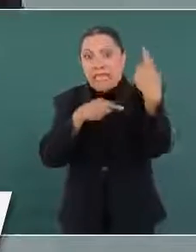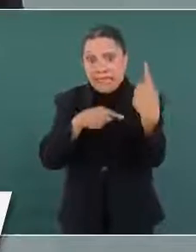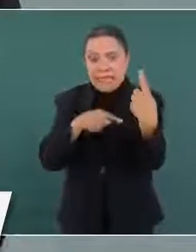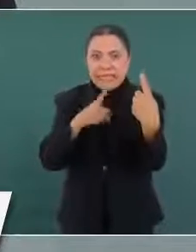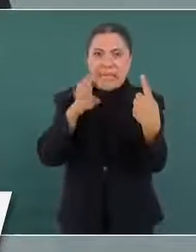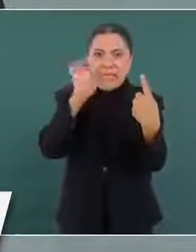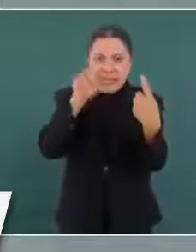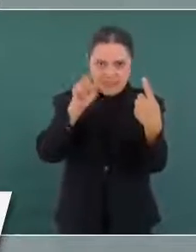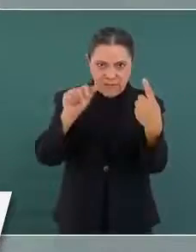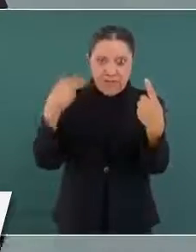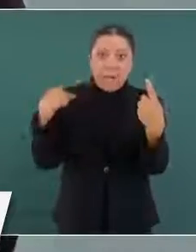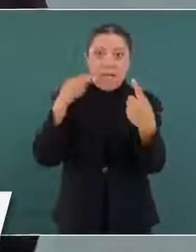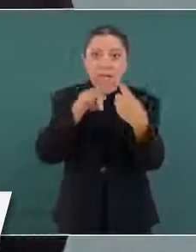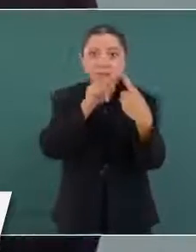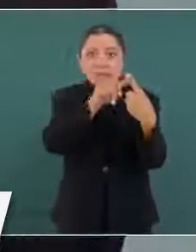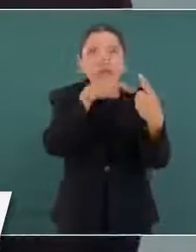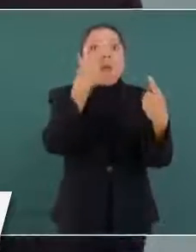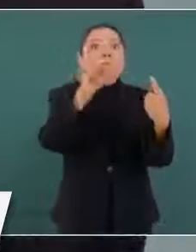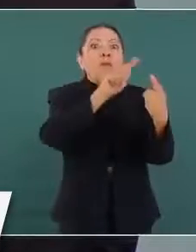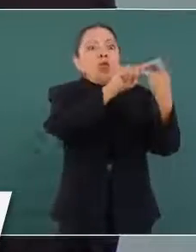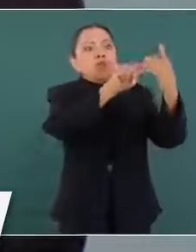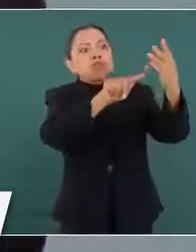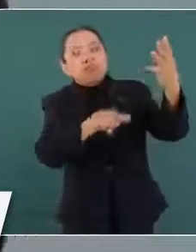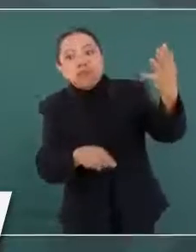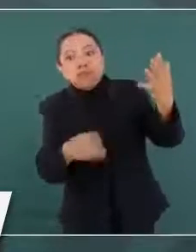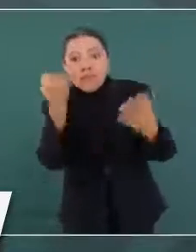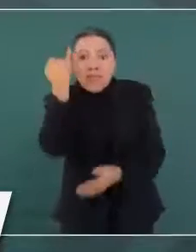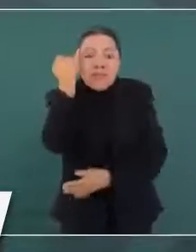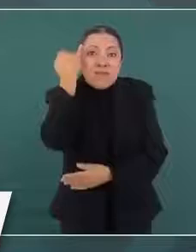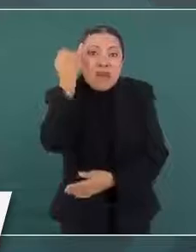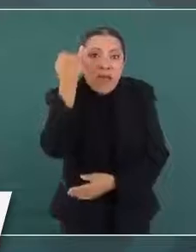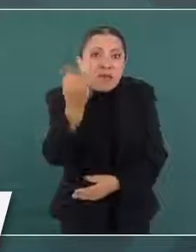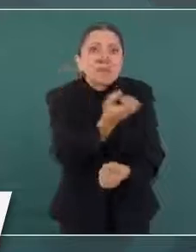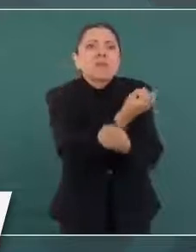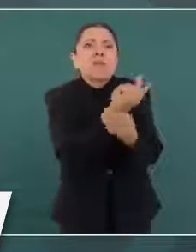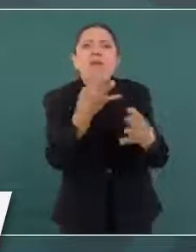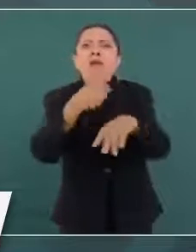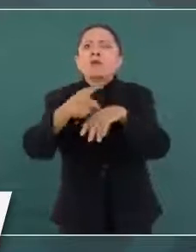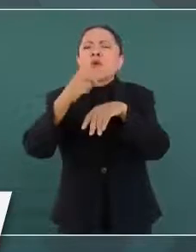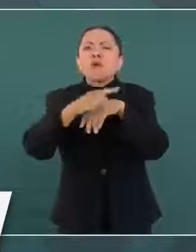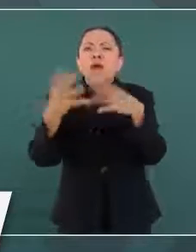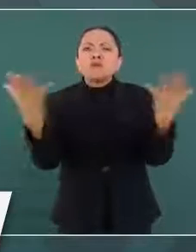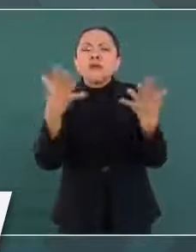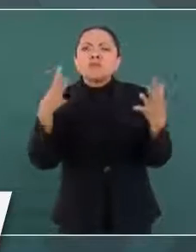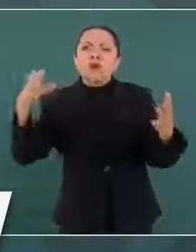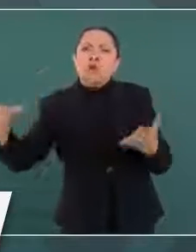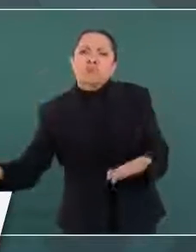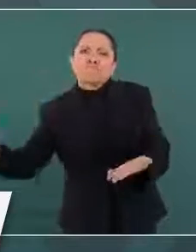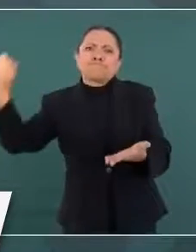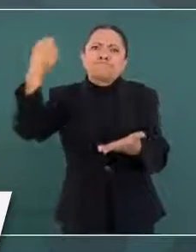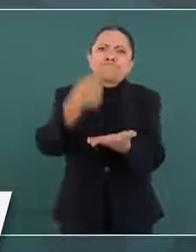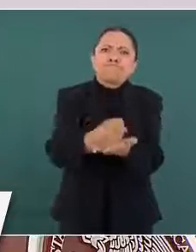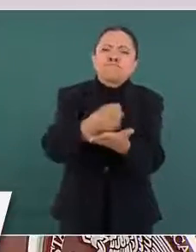Imagínense el daño que se causó con la imposición de Felipe Calderón,